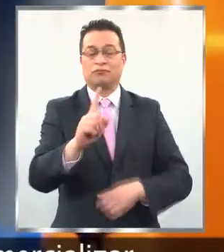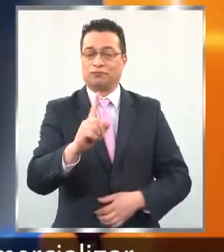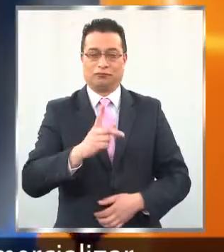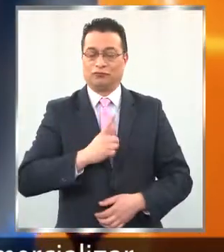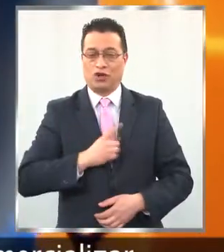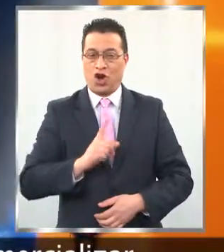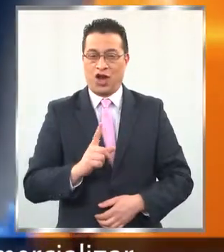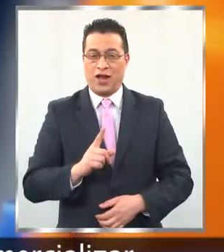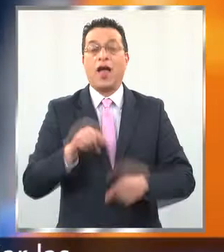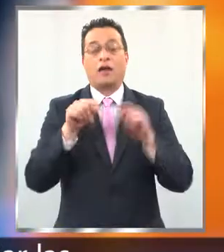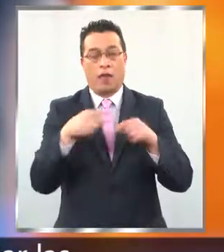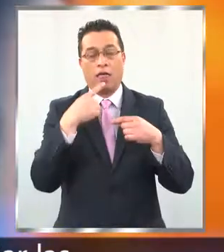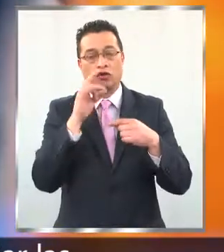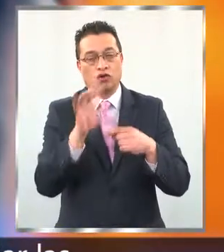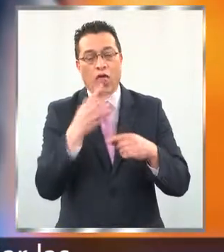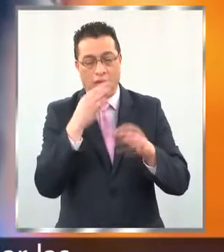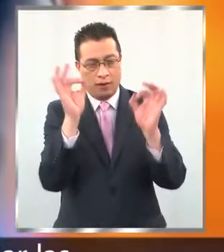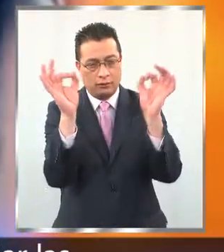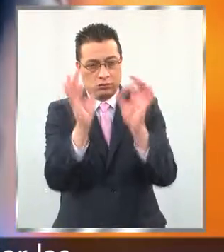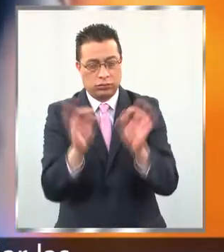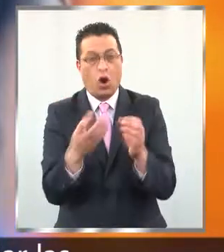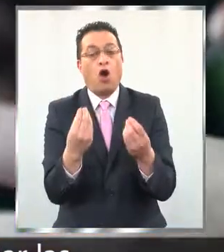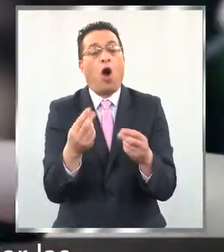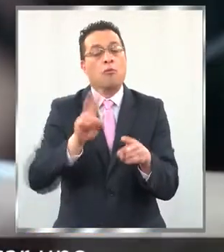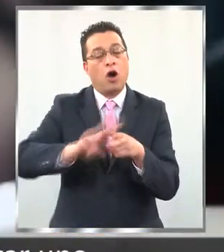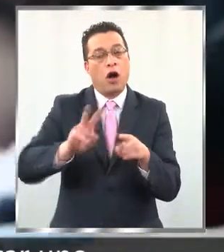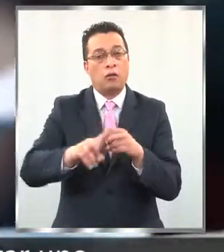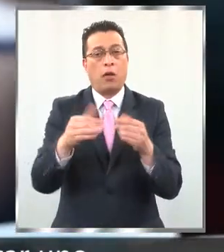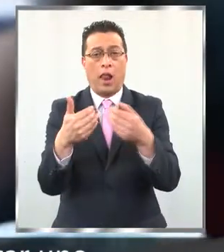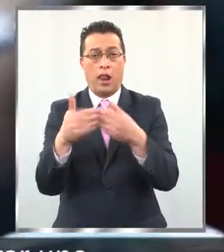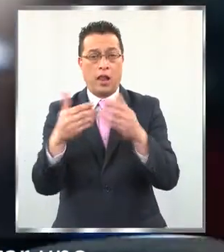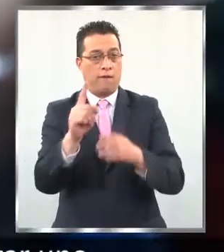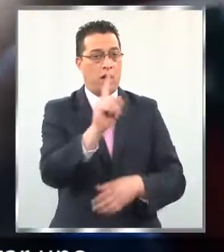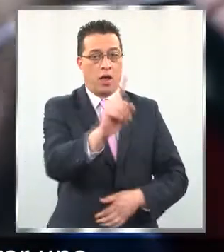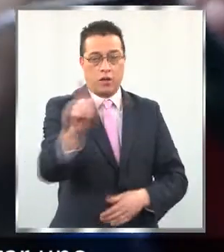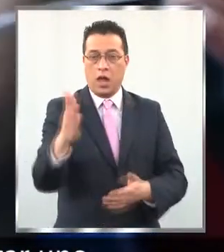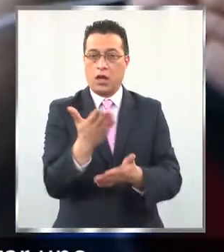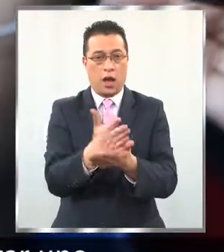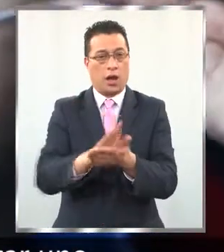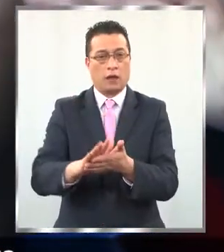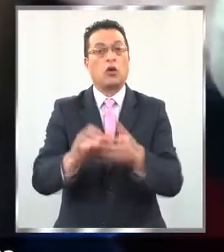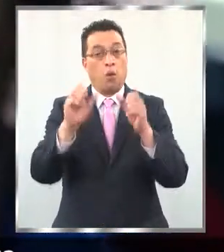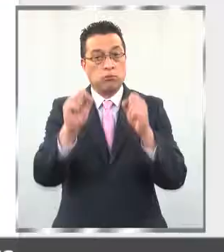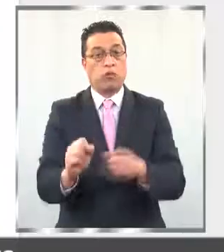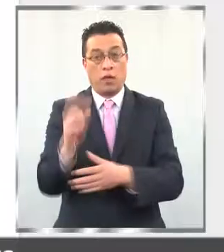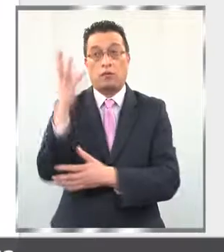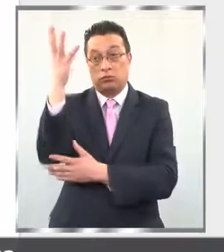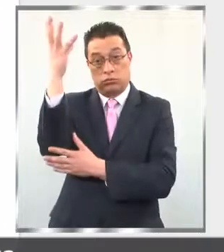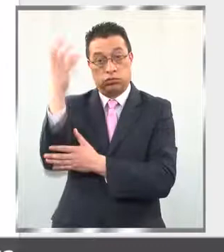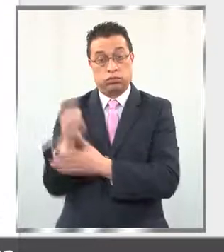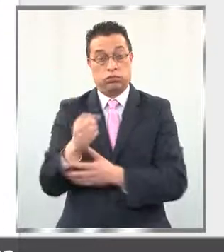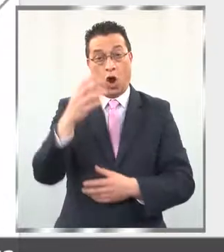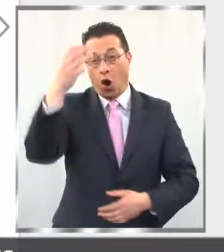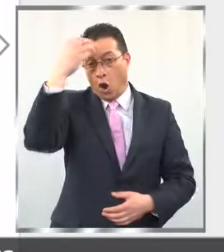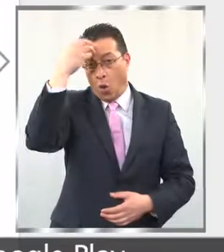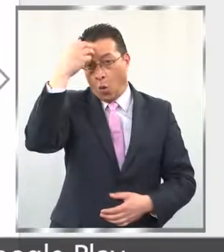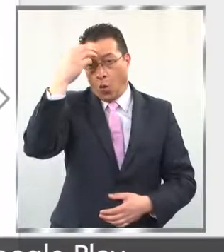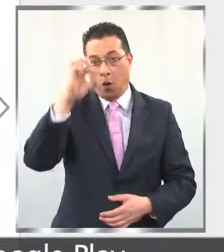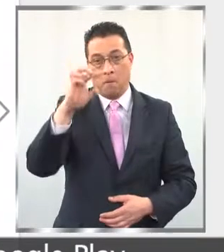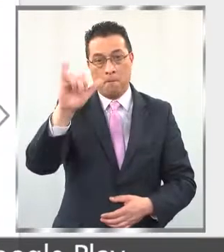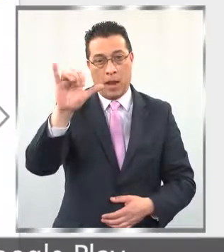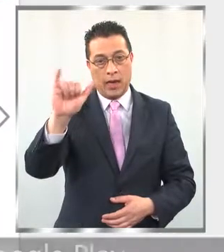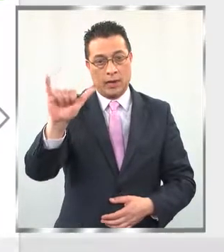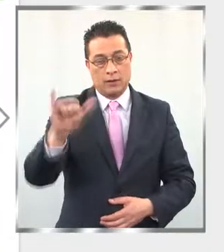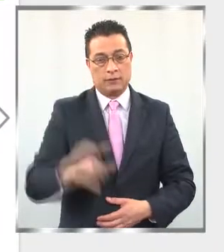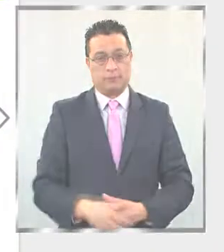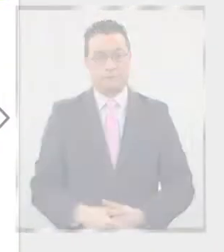decidió no comercializar este producto, sino que dejar las instrucciones de cómo fabricar uno de forma libre y gratuita, y